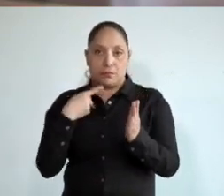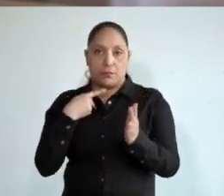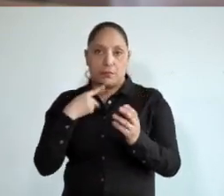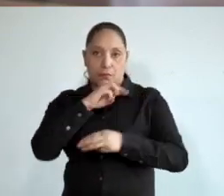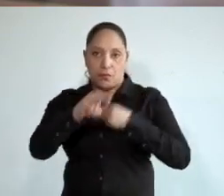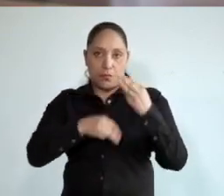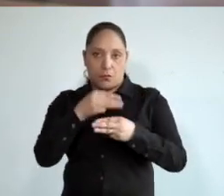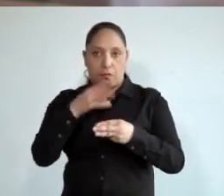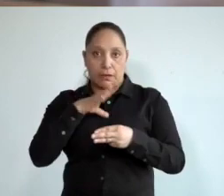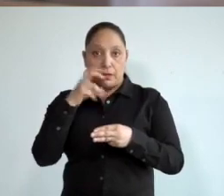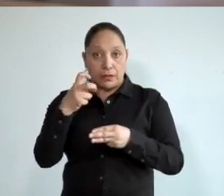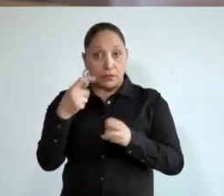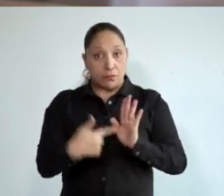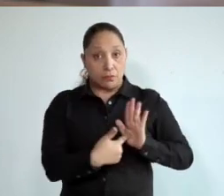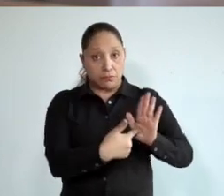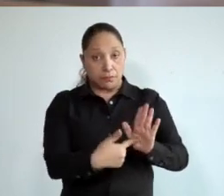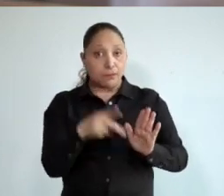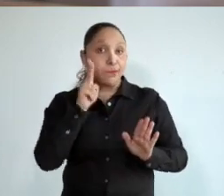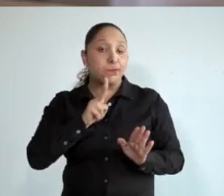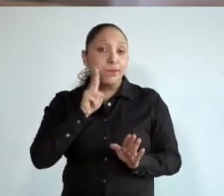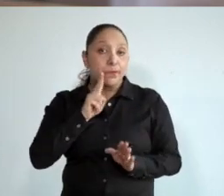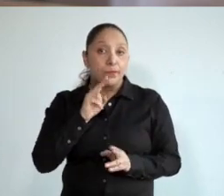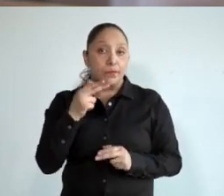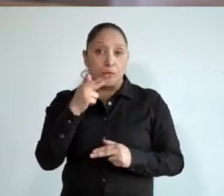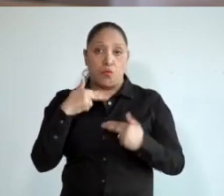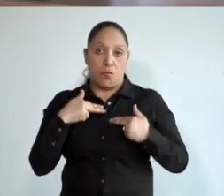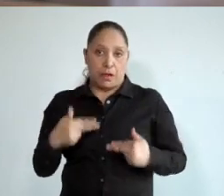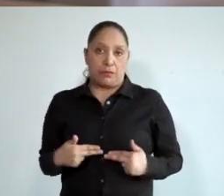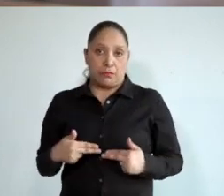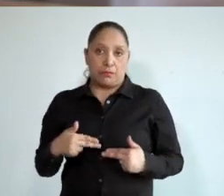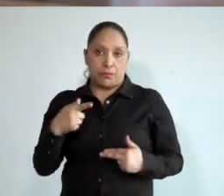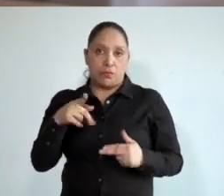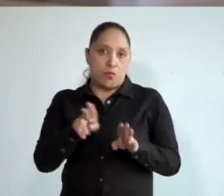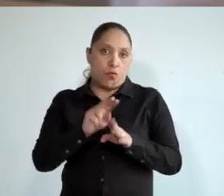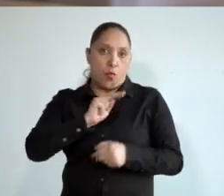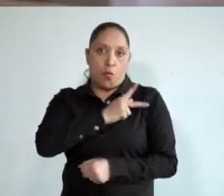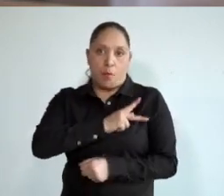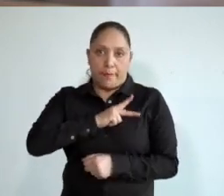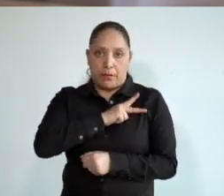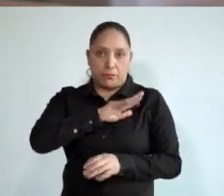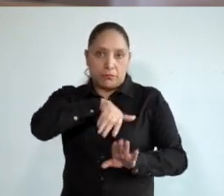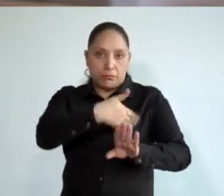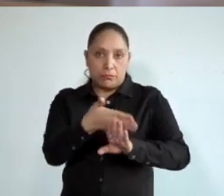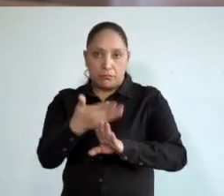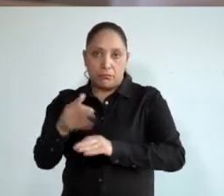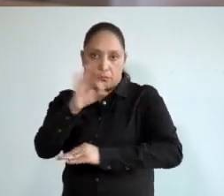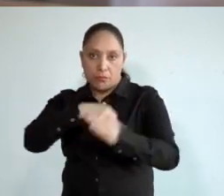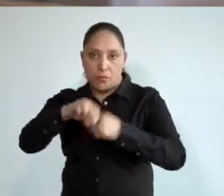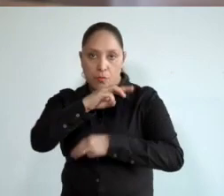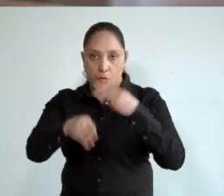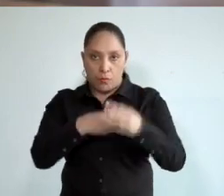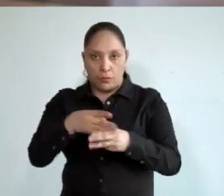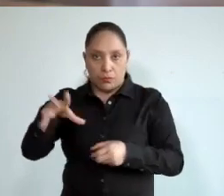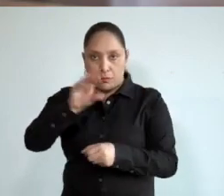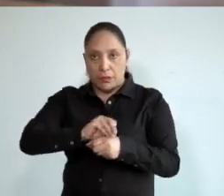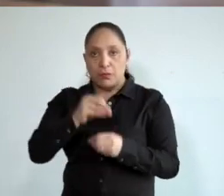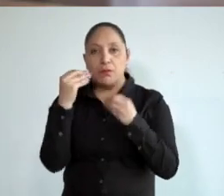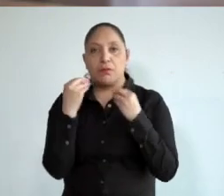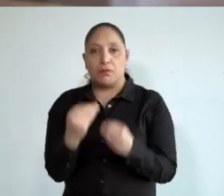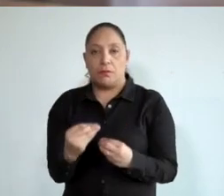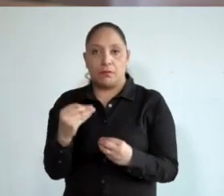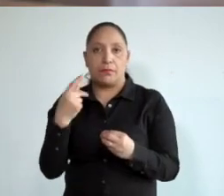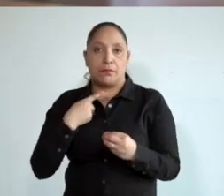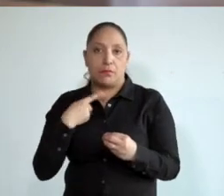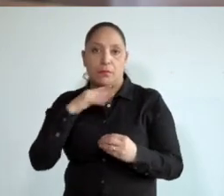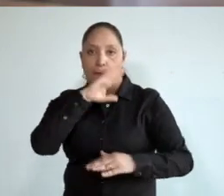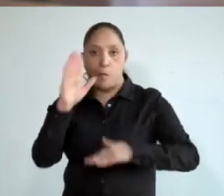Esto ha puesto a prueba a la humanidad, un virus que ha sacudido al mundo entero, con miles de pérdidas humanas, que ha